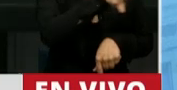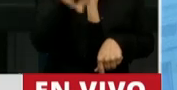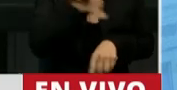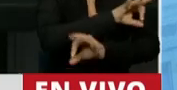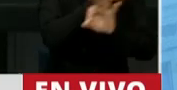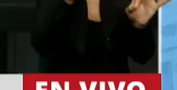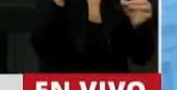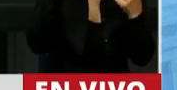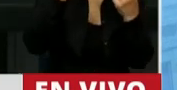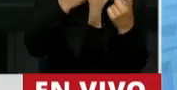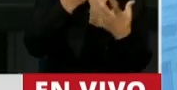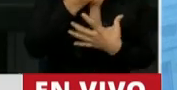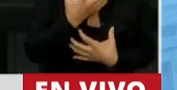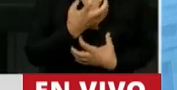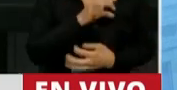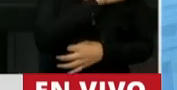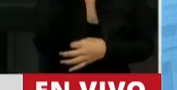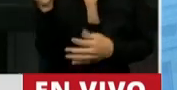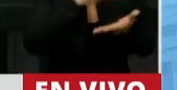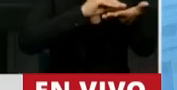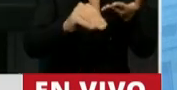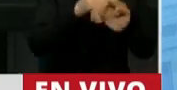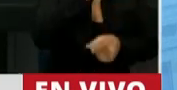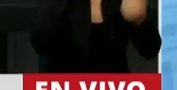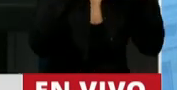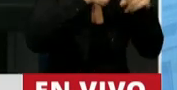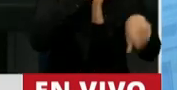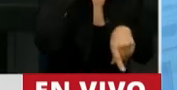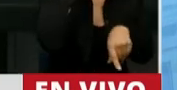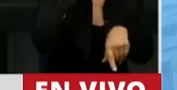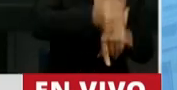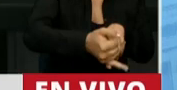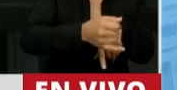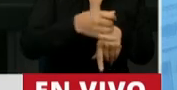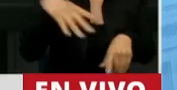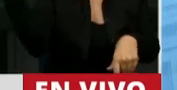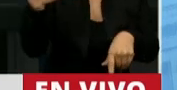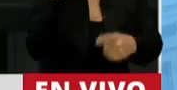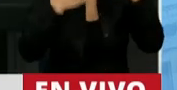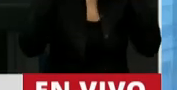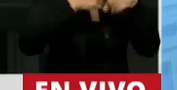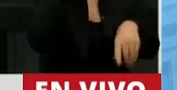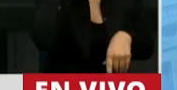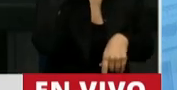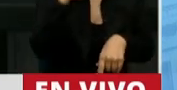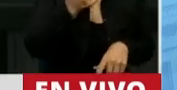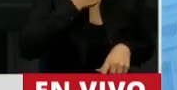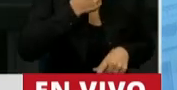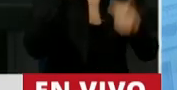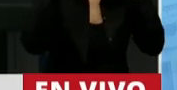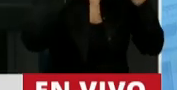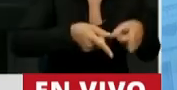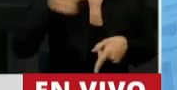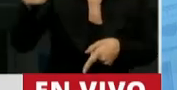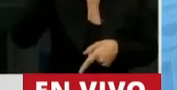ningún diputado oficialista que ha llorado por Maradona. Lloramos todos por Maradona, pero quisiera que lloren